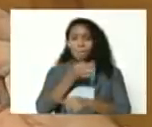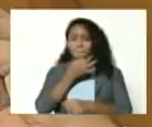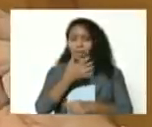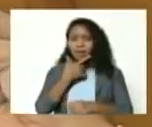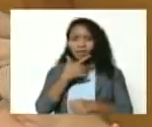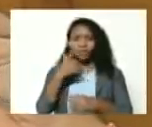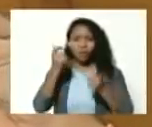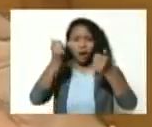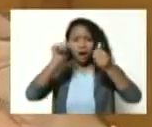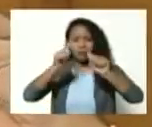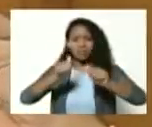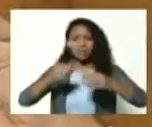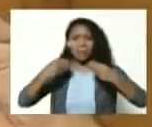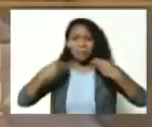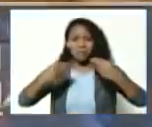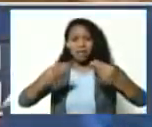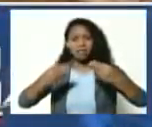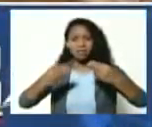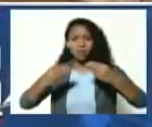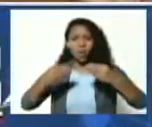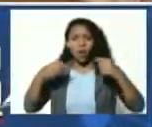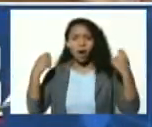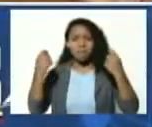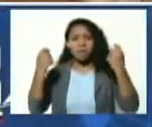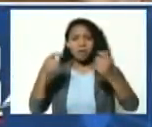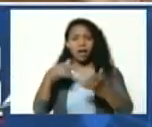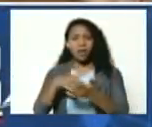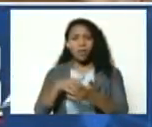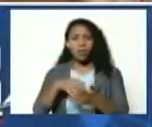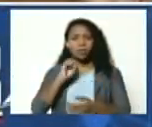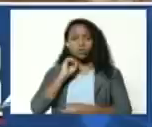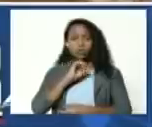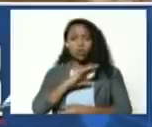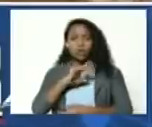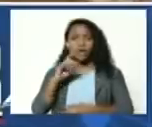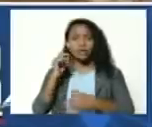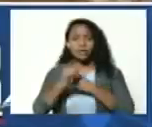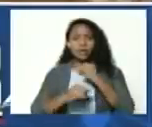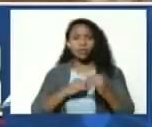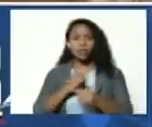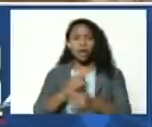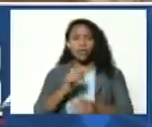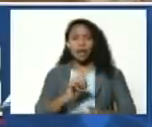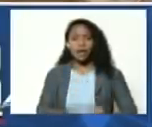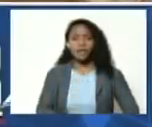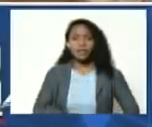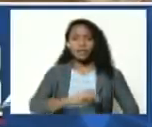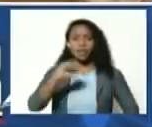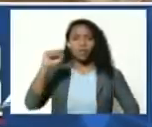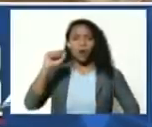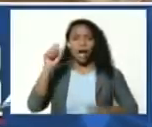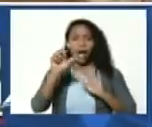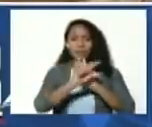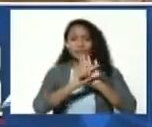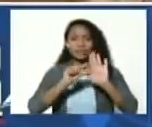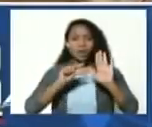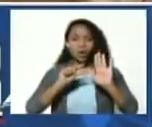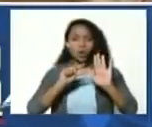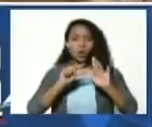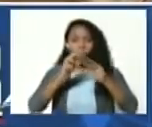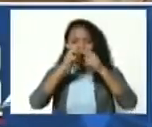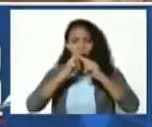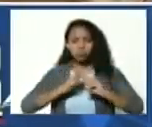artista plástico campaña de Carabobo hito del proyecto internacional del Libertador artículo de